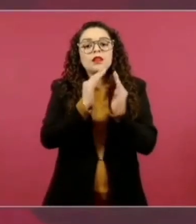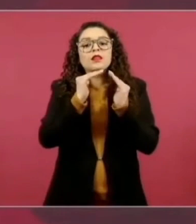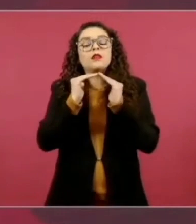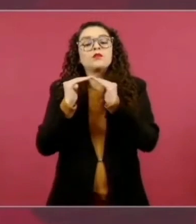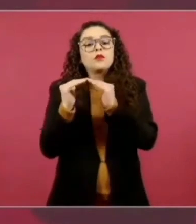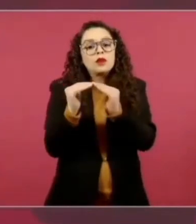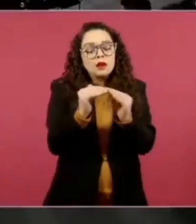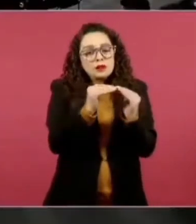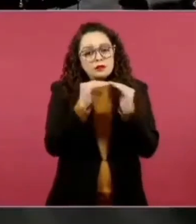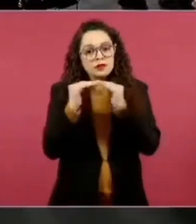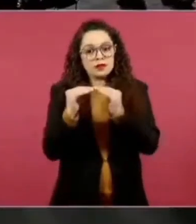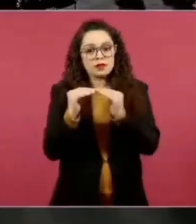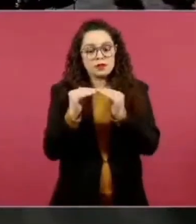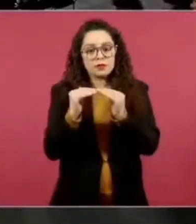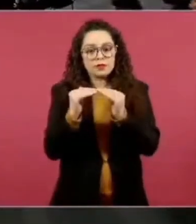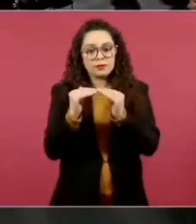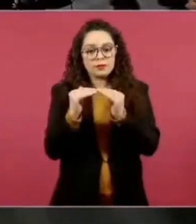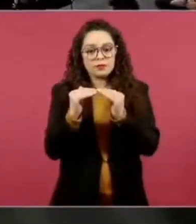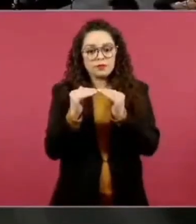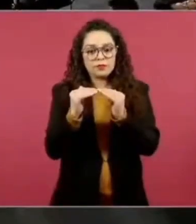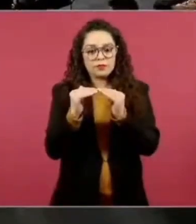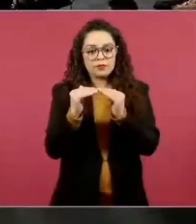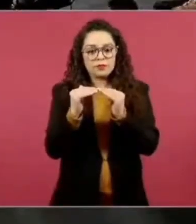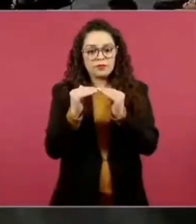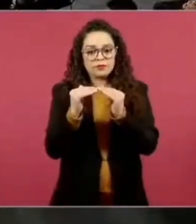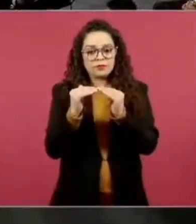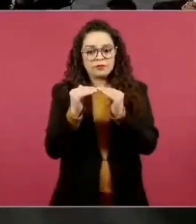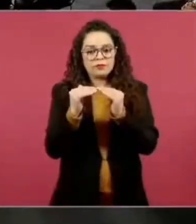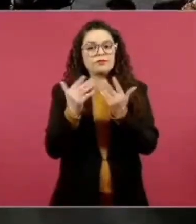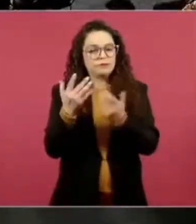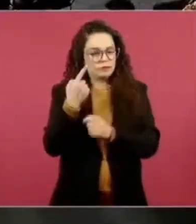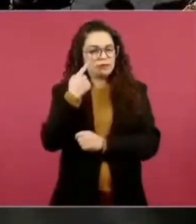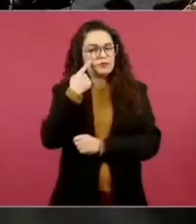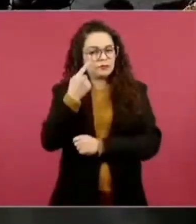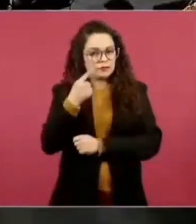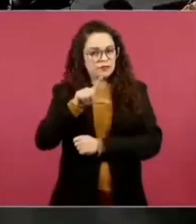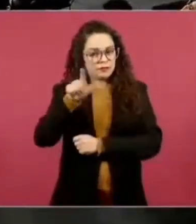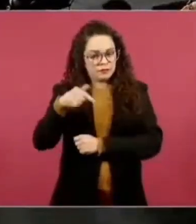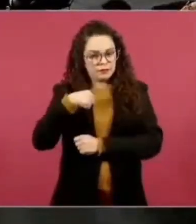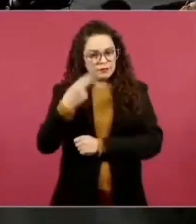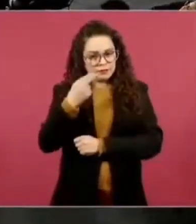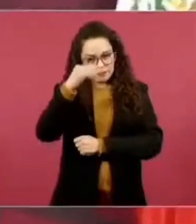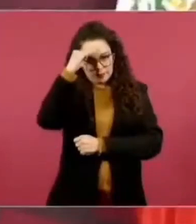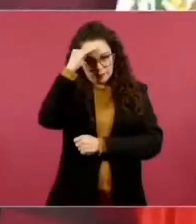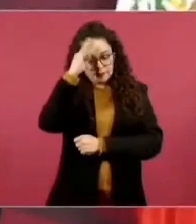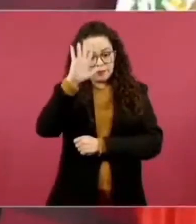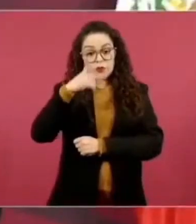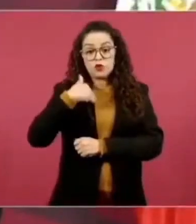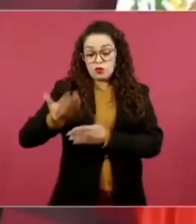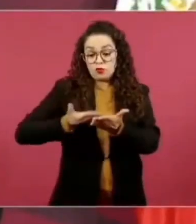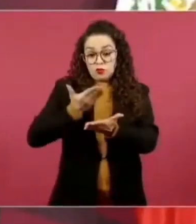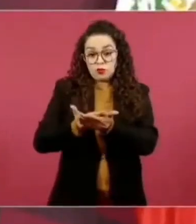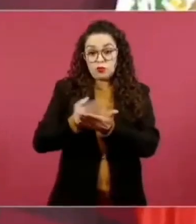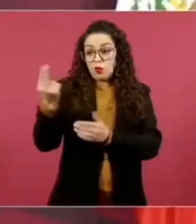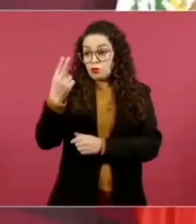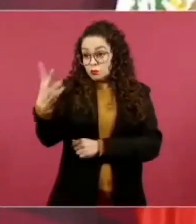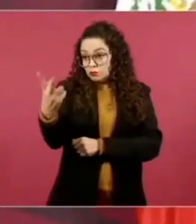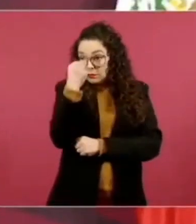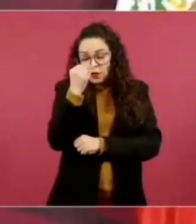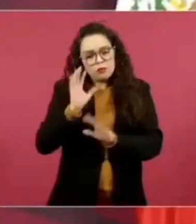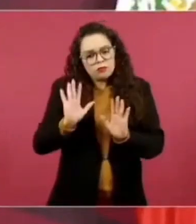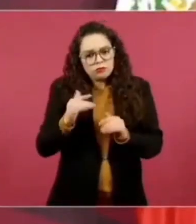Entonces, vamos viendo. Además, yo les hago la propuesta, si ustedes dicen no,